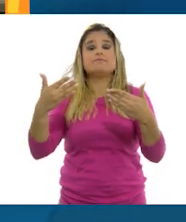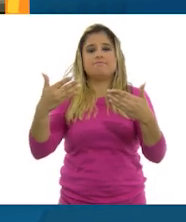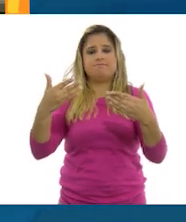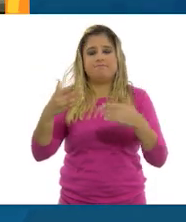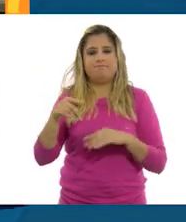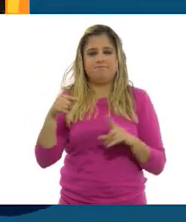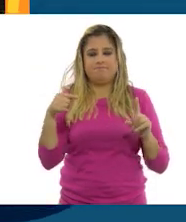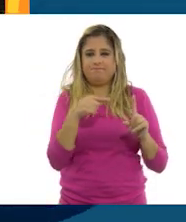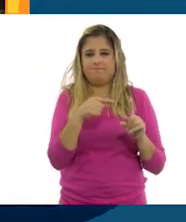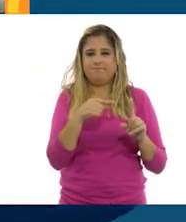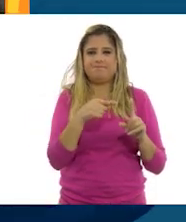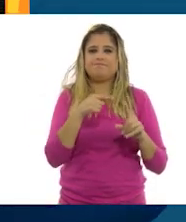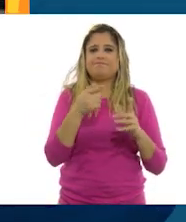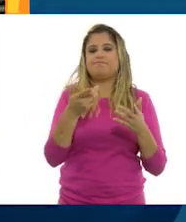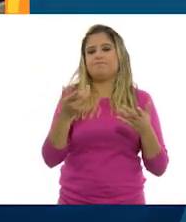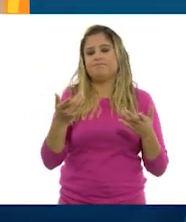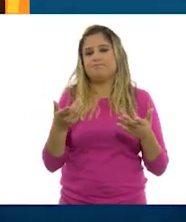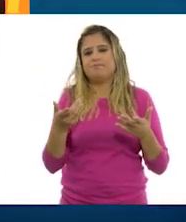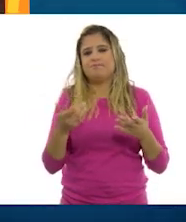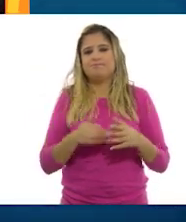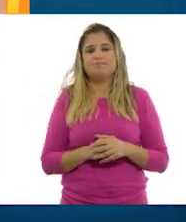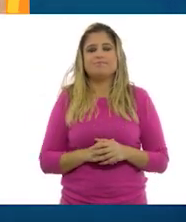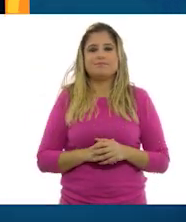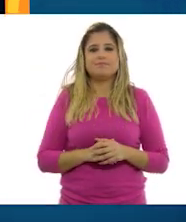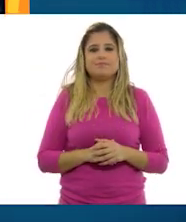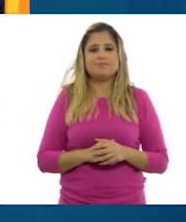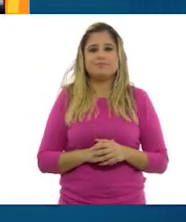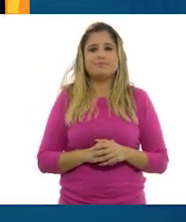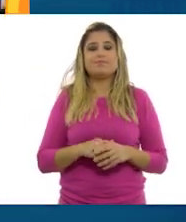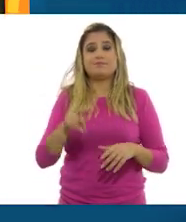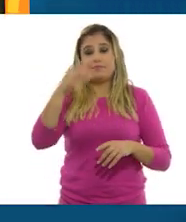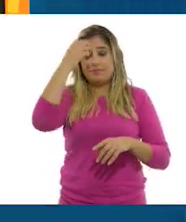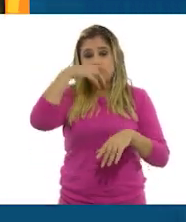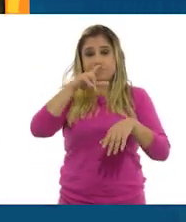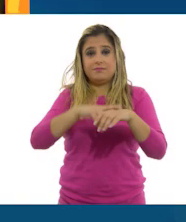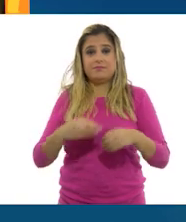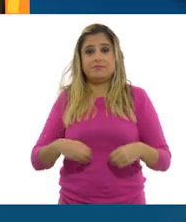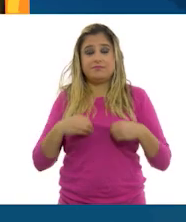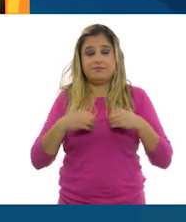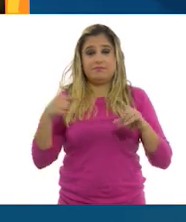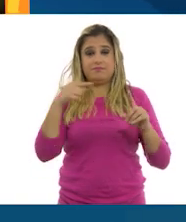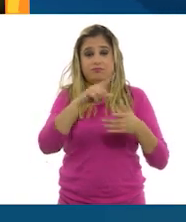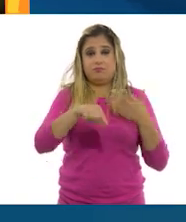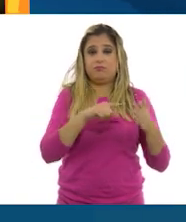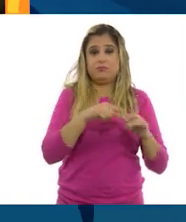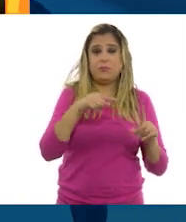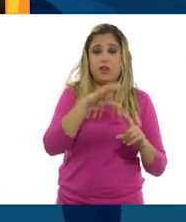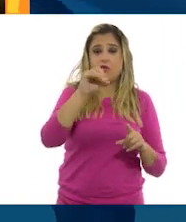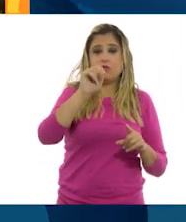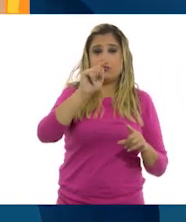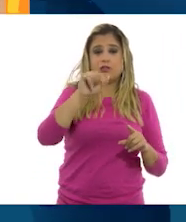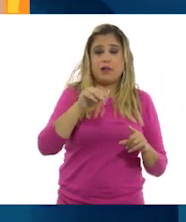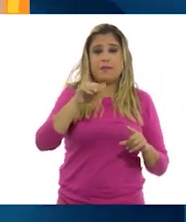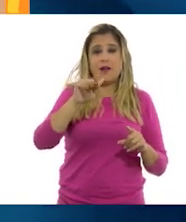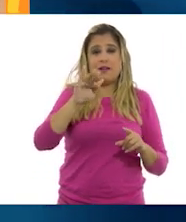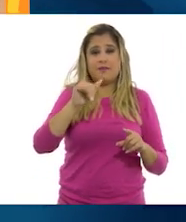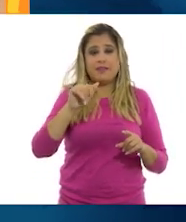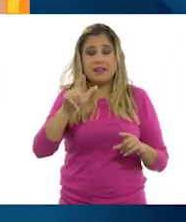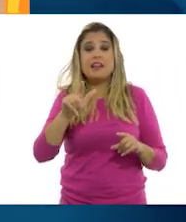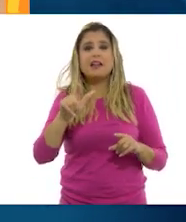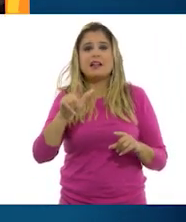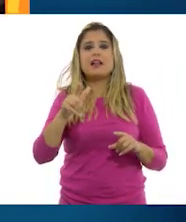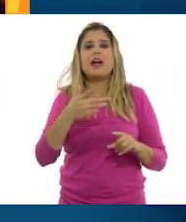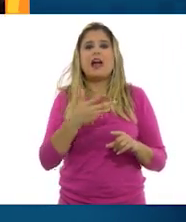amigos extranjeros que viven en Costa de Marfil están en situación